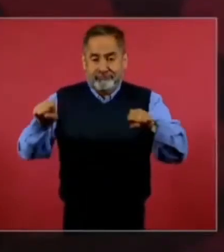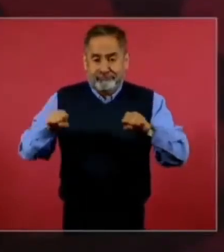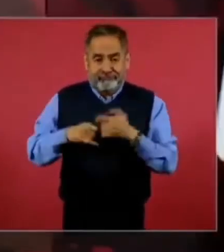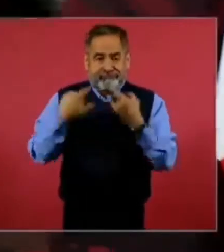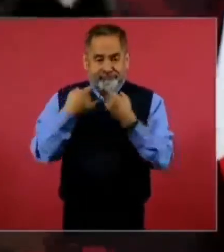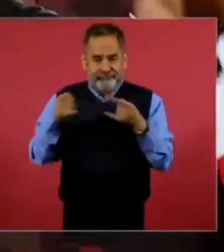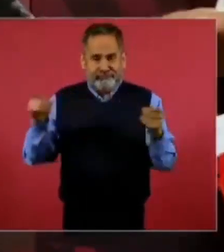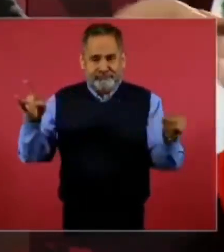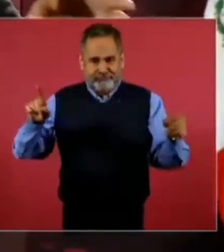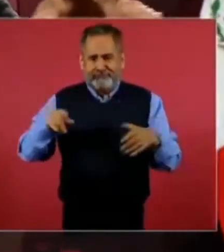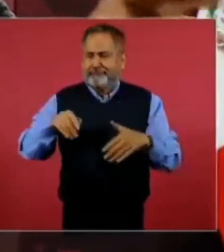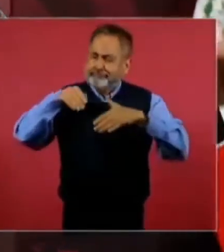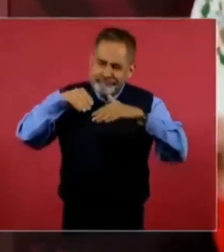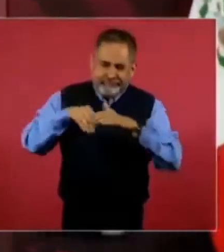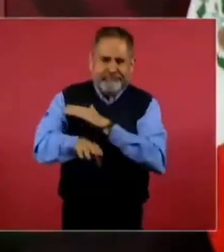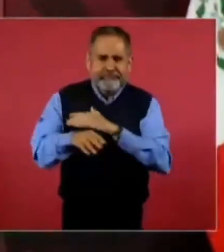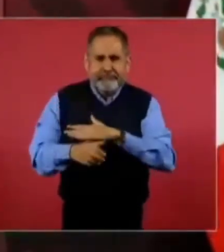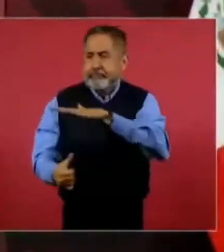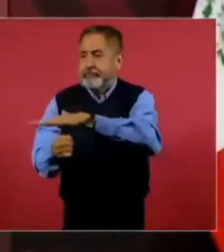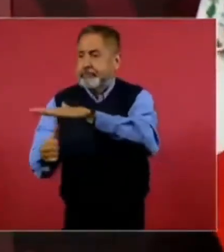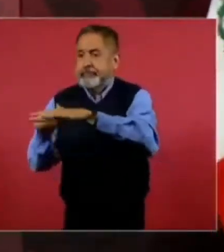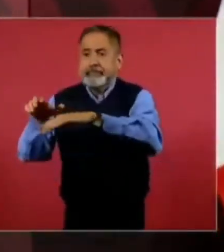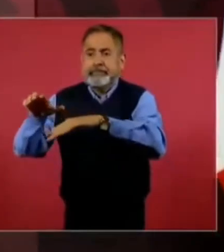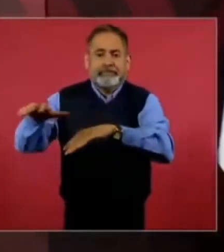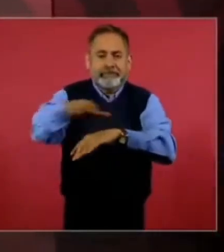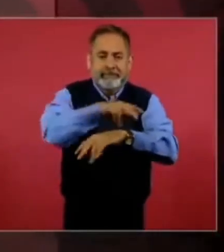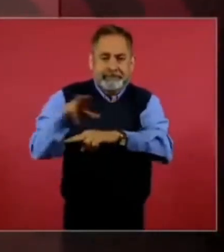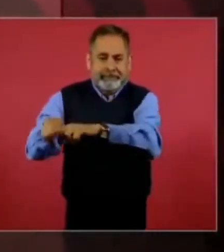Estaban ya todos sentados.